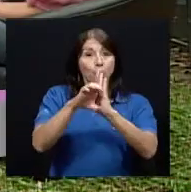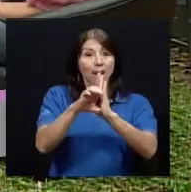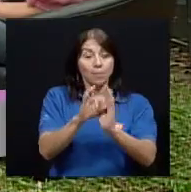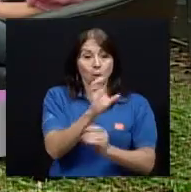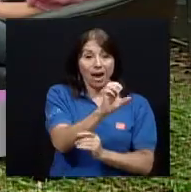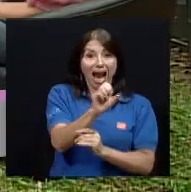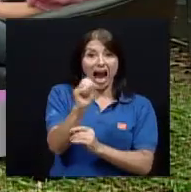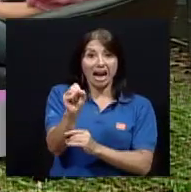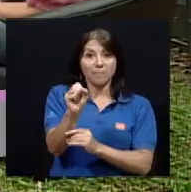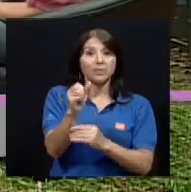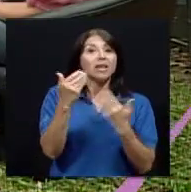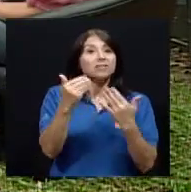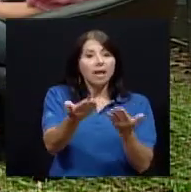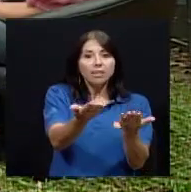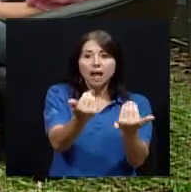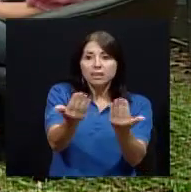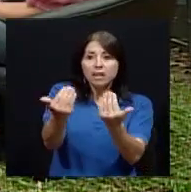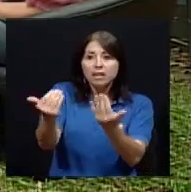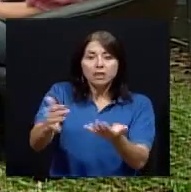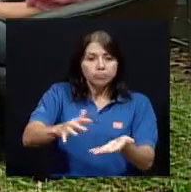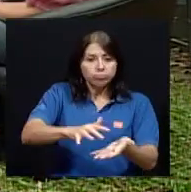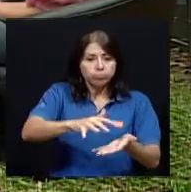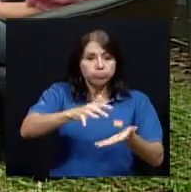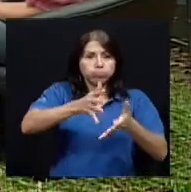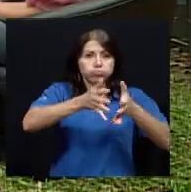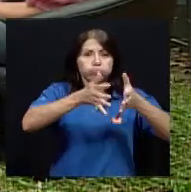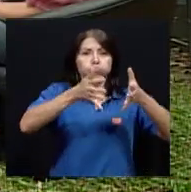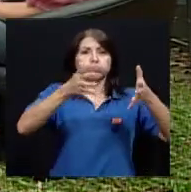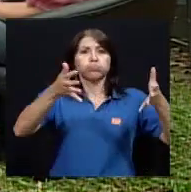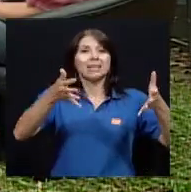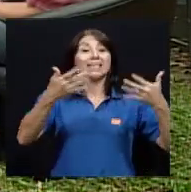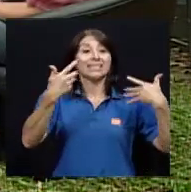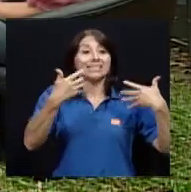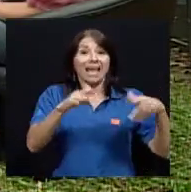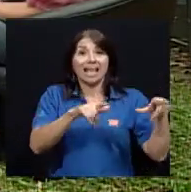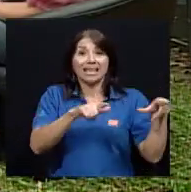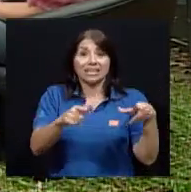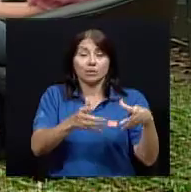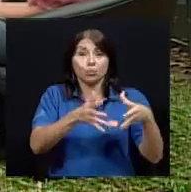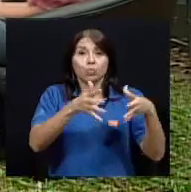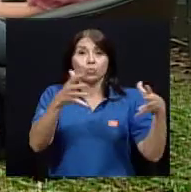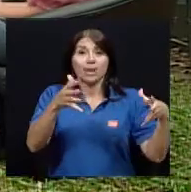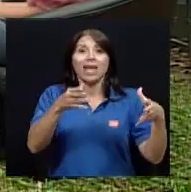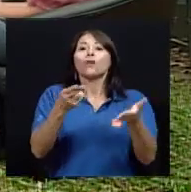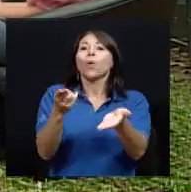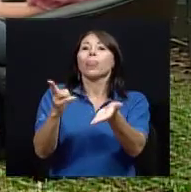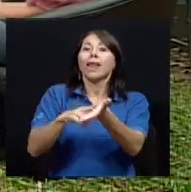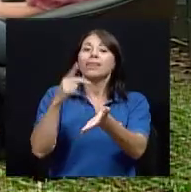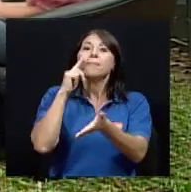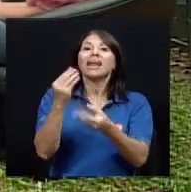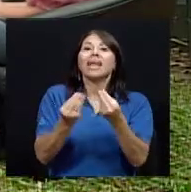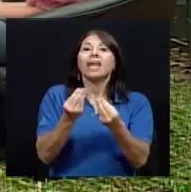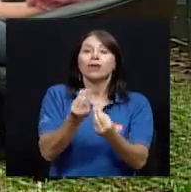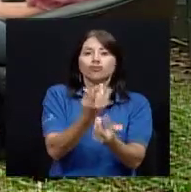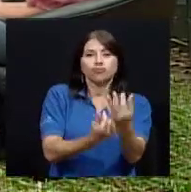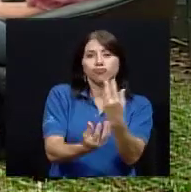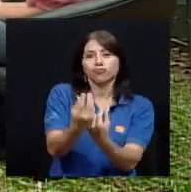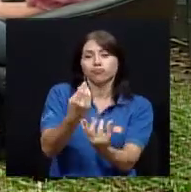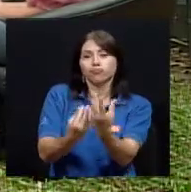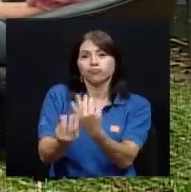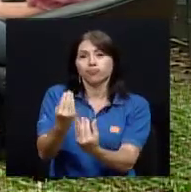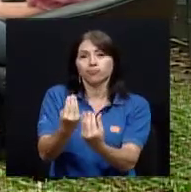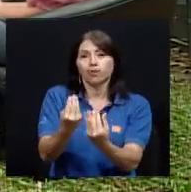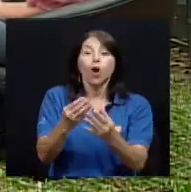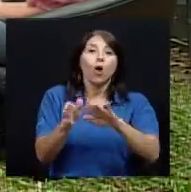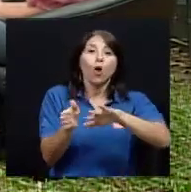esperan a tener cierta cantidad de medicamentos para hacer una contratación externas e incinerarlos por ejemplo o en el caso de la